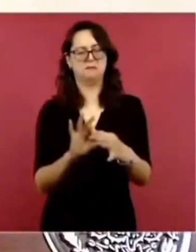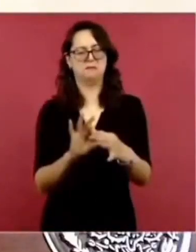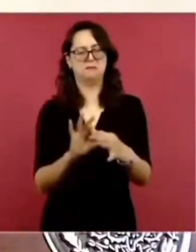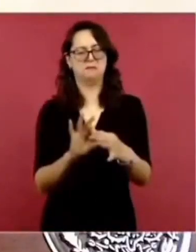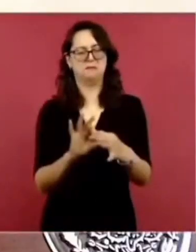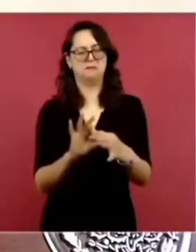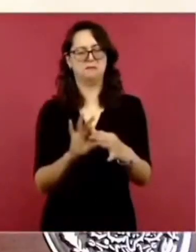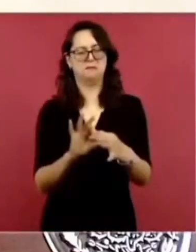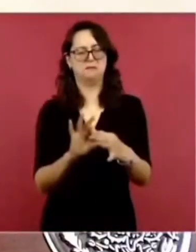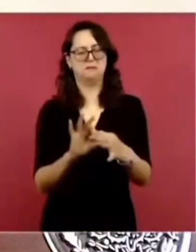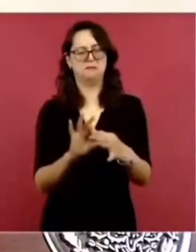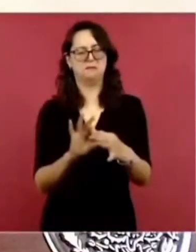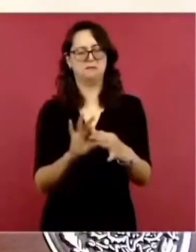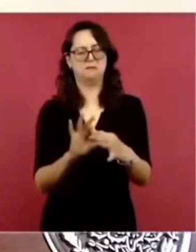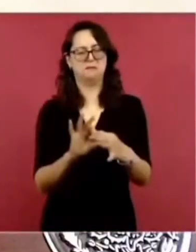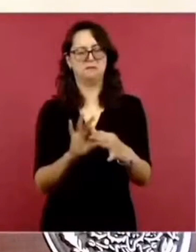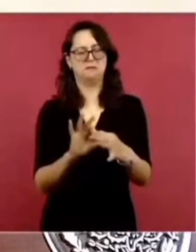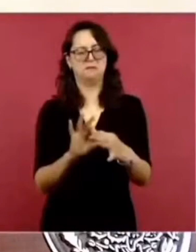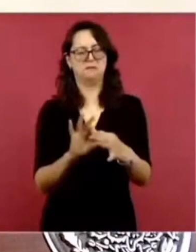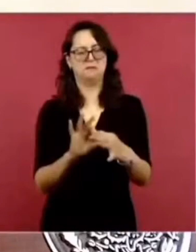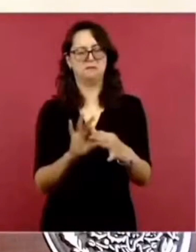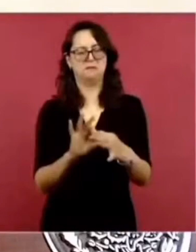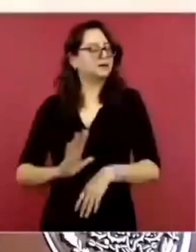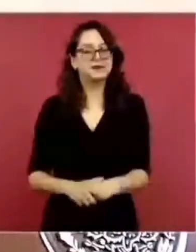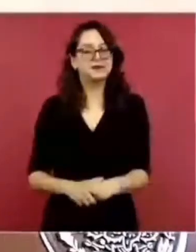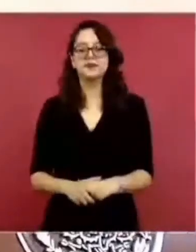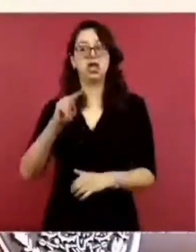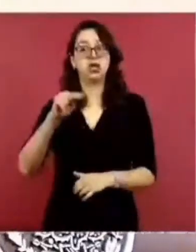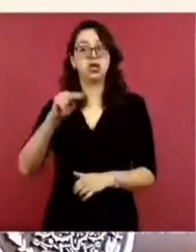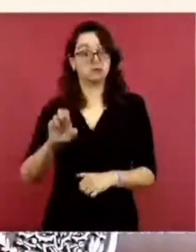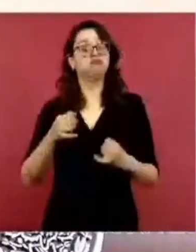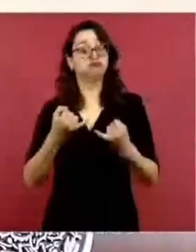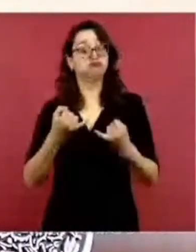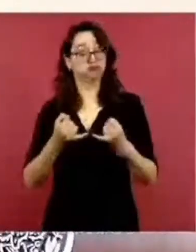son independientes